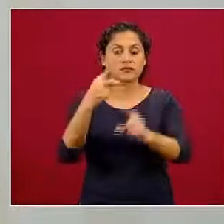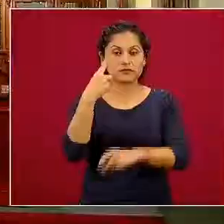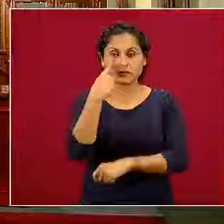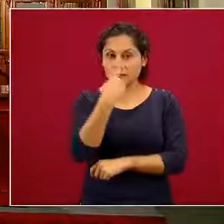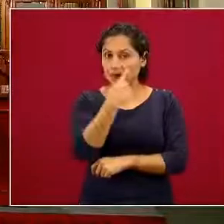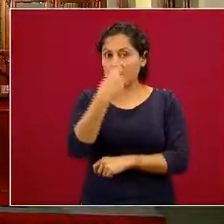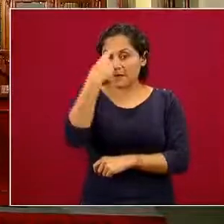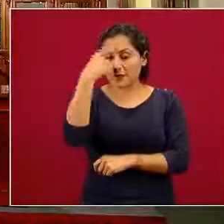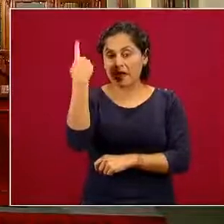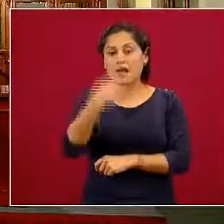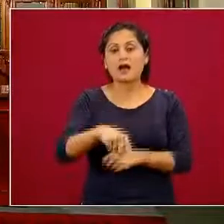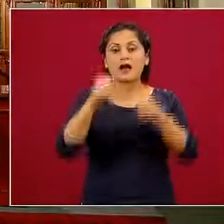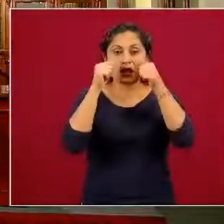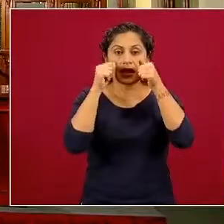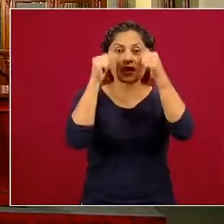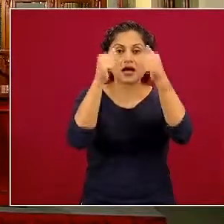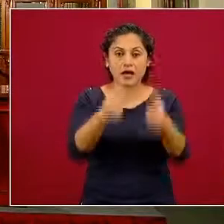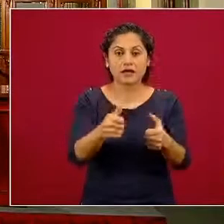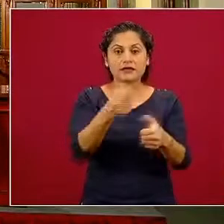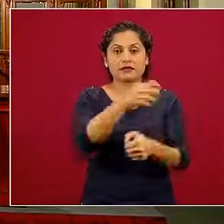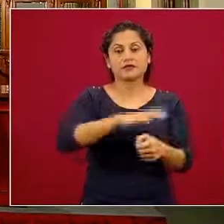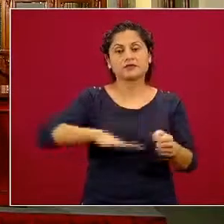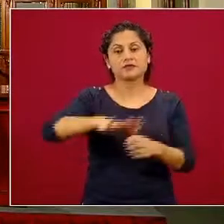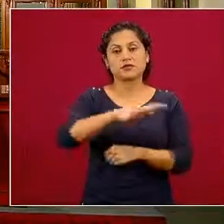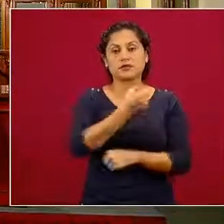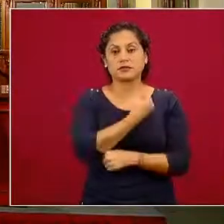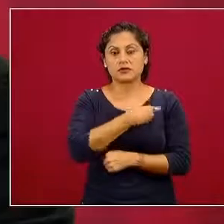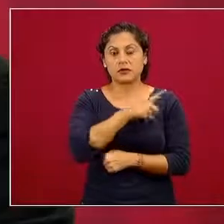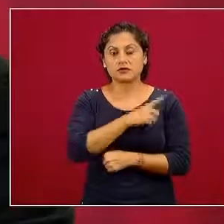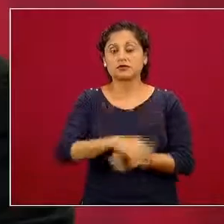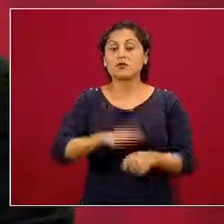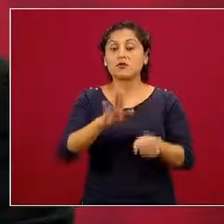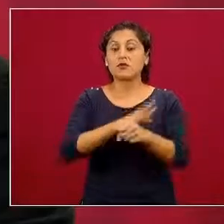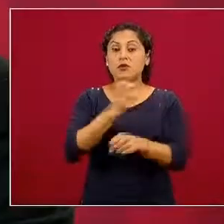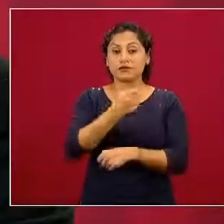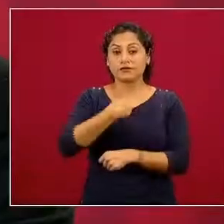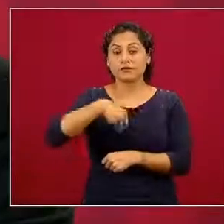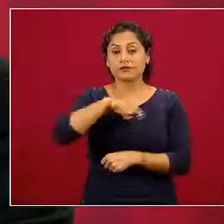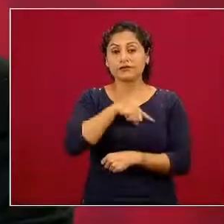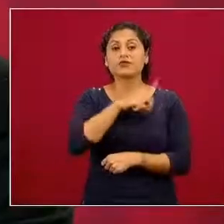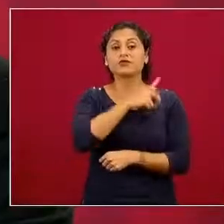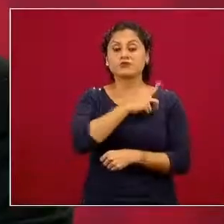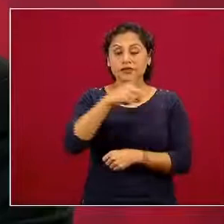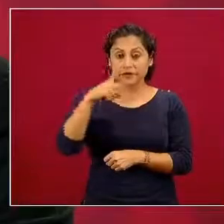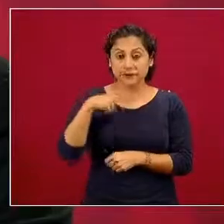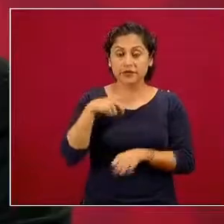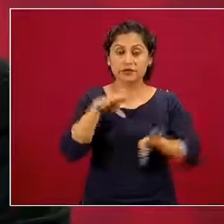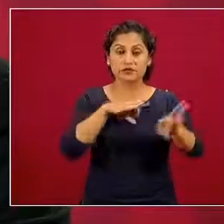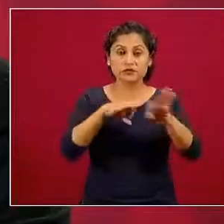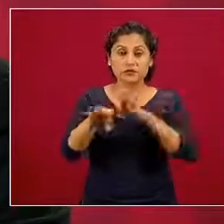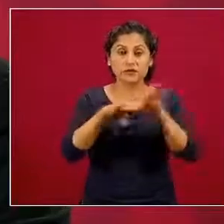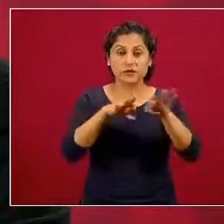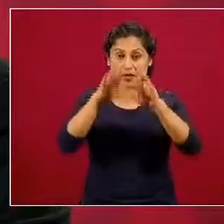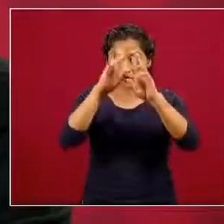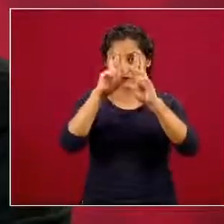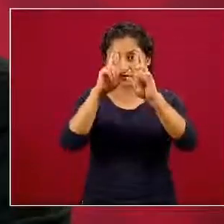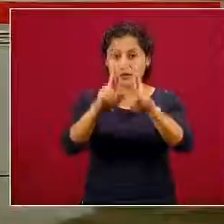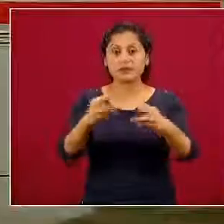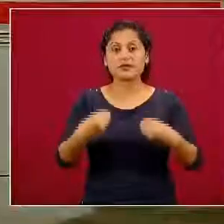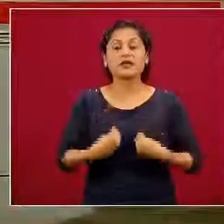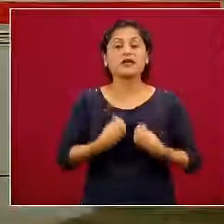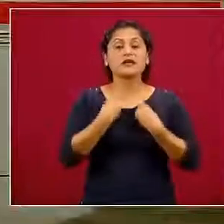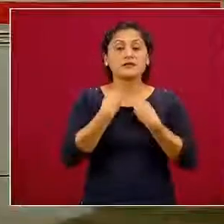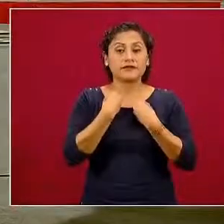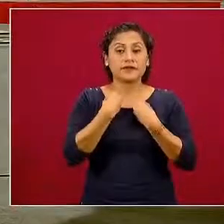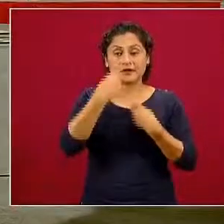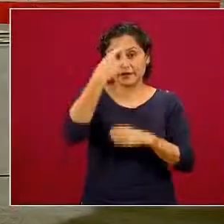Finalmente, por esto, debemos seguir trabajando en respetar la vida y valorar lo que cada